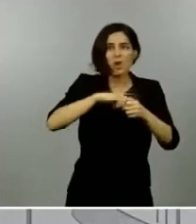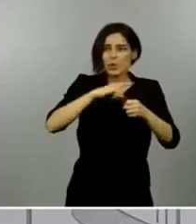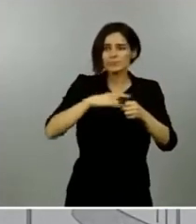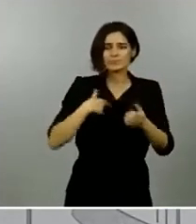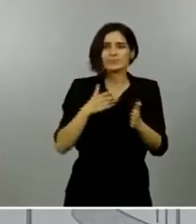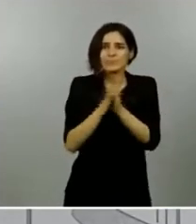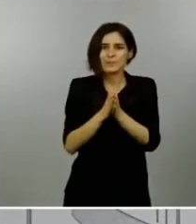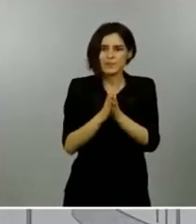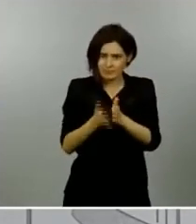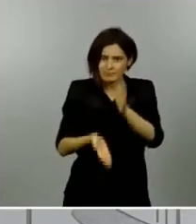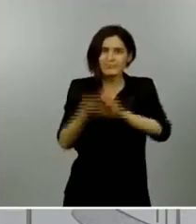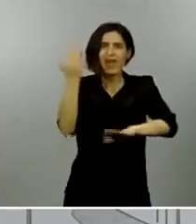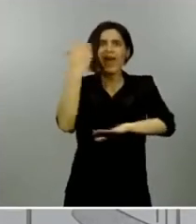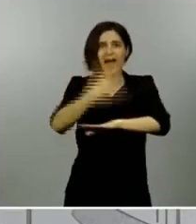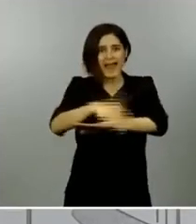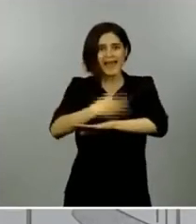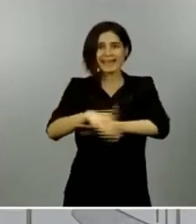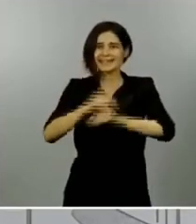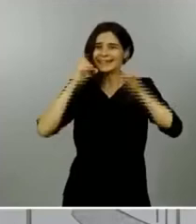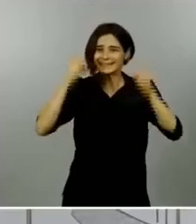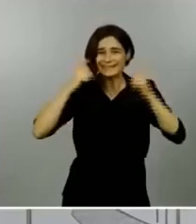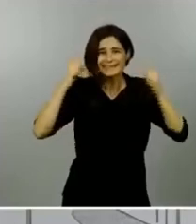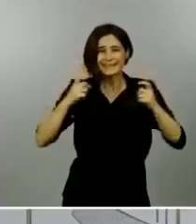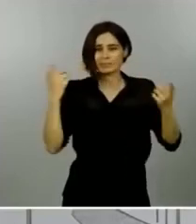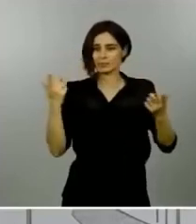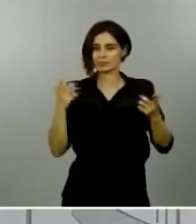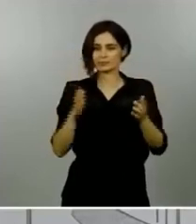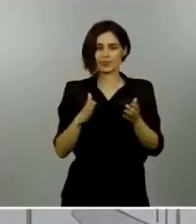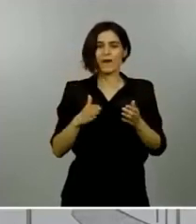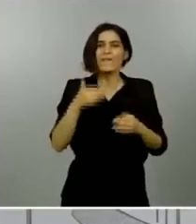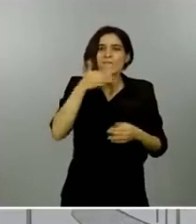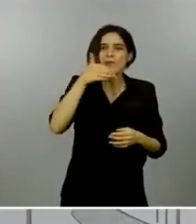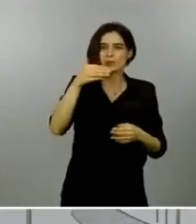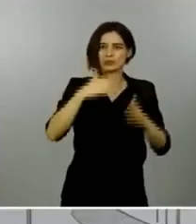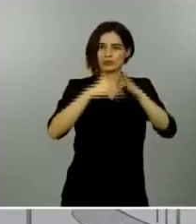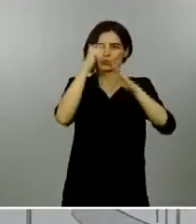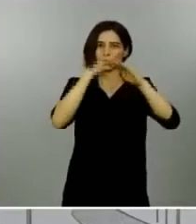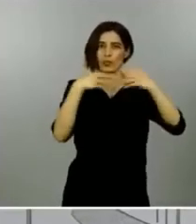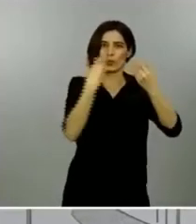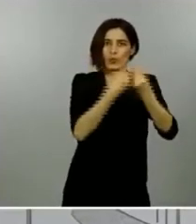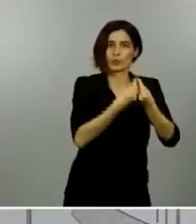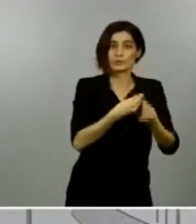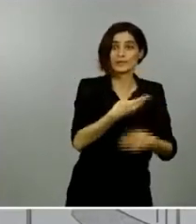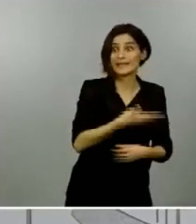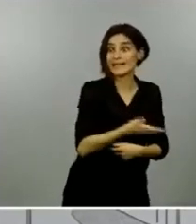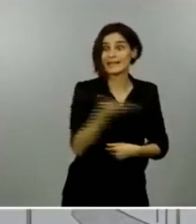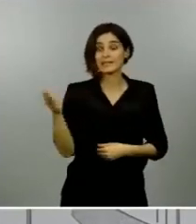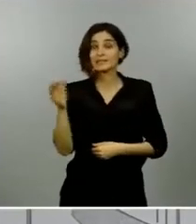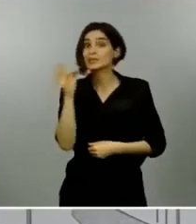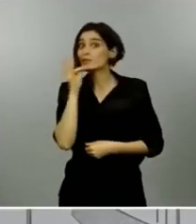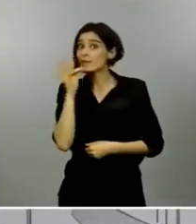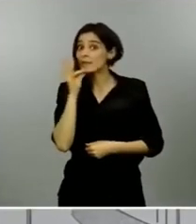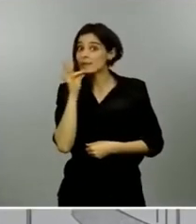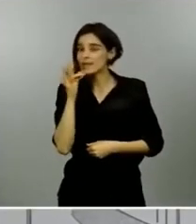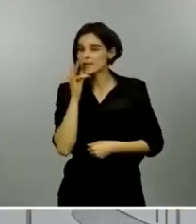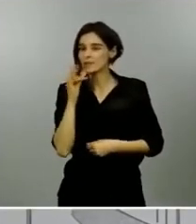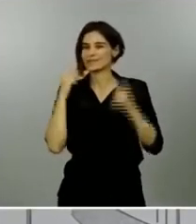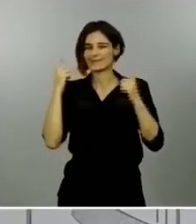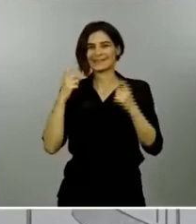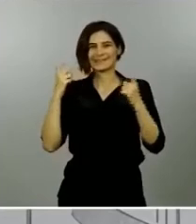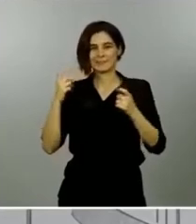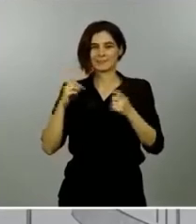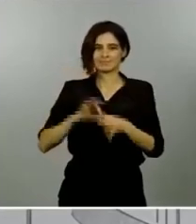y en todos los lugares mantengamos la prudencia para preservar lo que hemos logrado y la unidad también